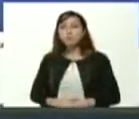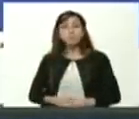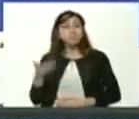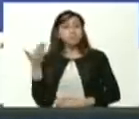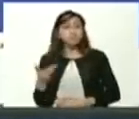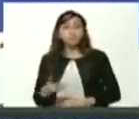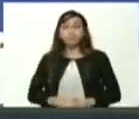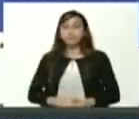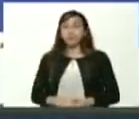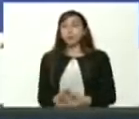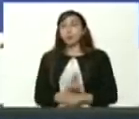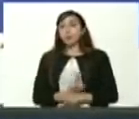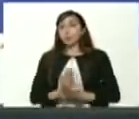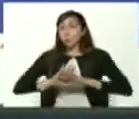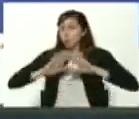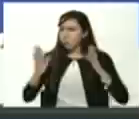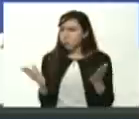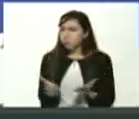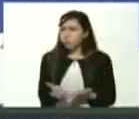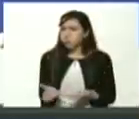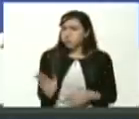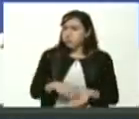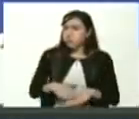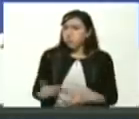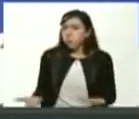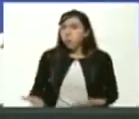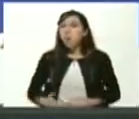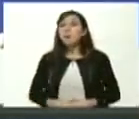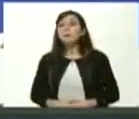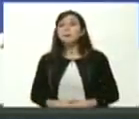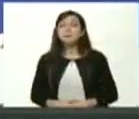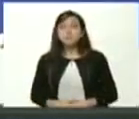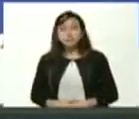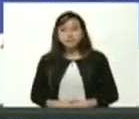acelerado el mundo está acelerado